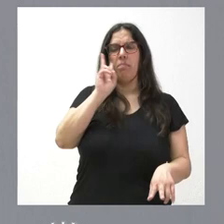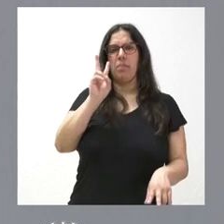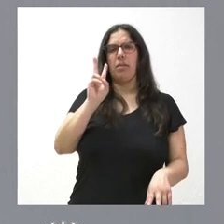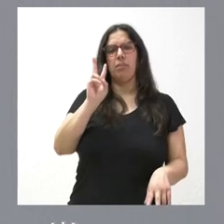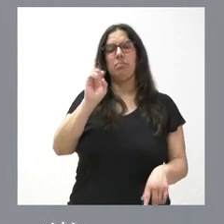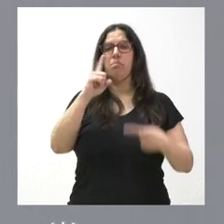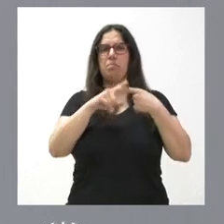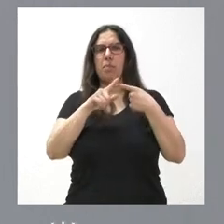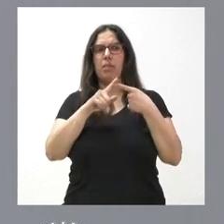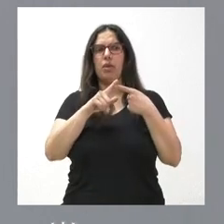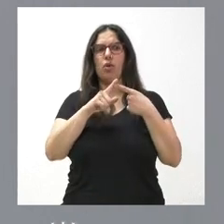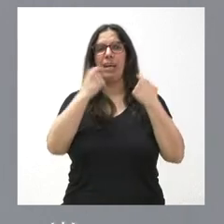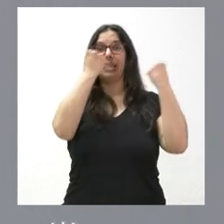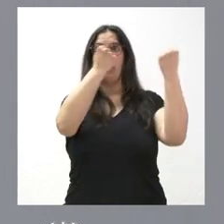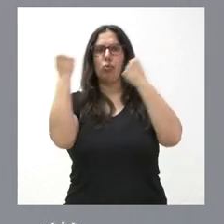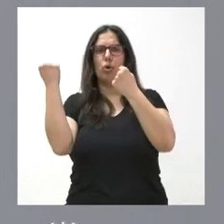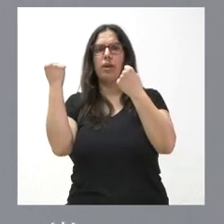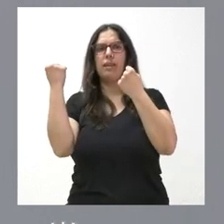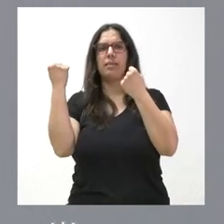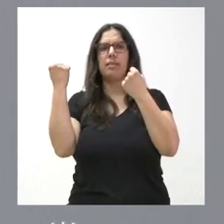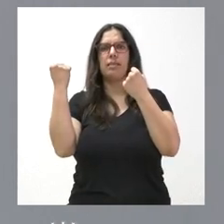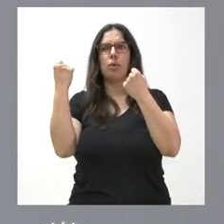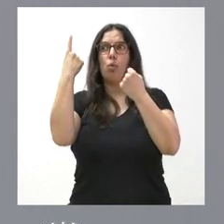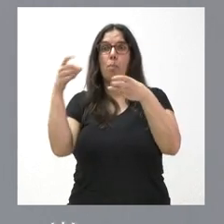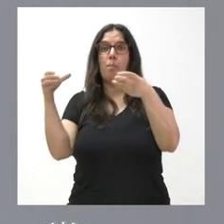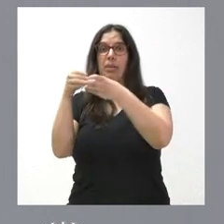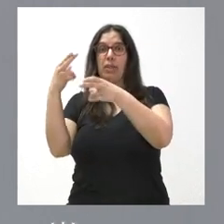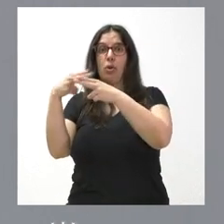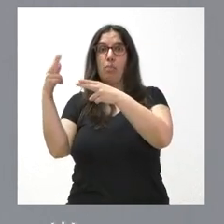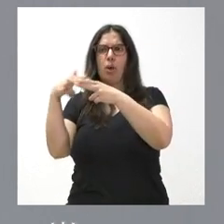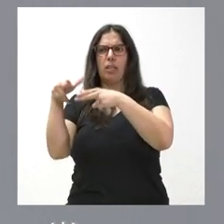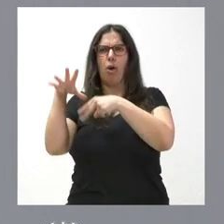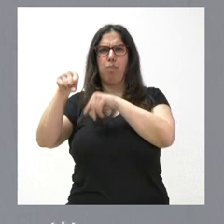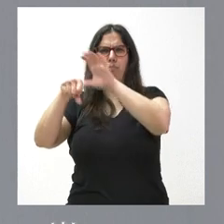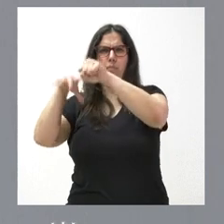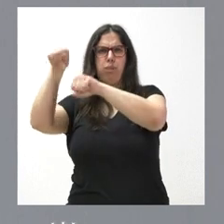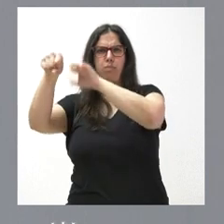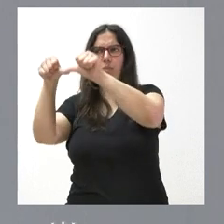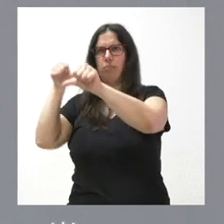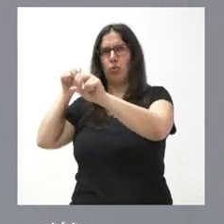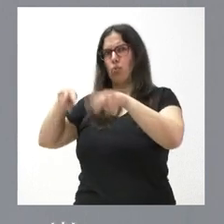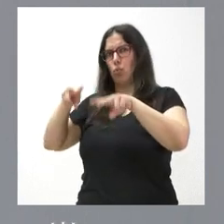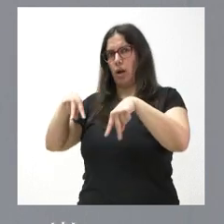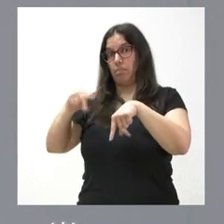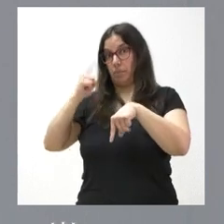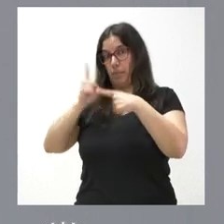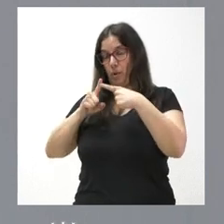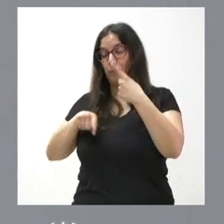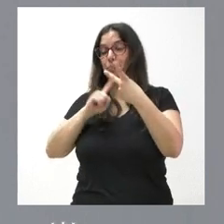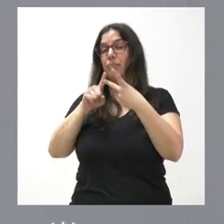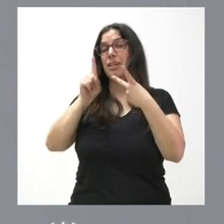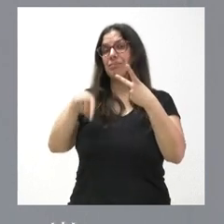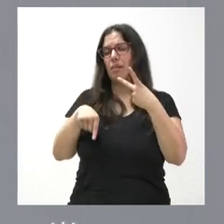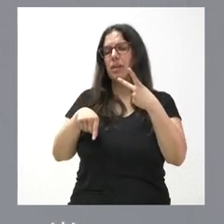que hay una ocupación de las instituciones por parte de un partido como nunca se había realizado en la historia de España, que hay una